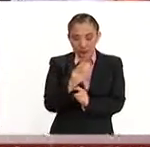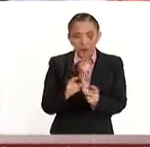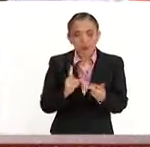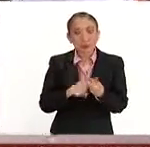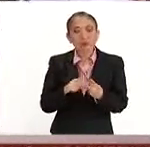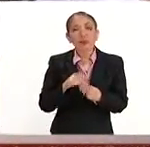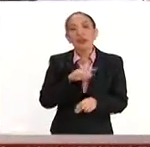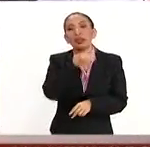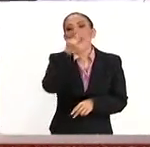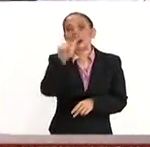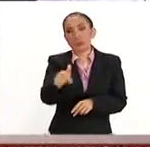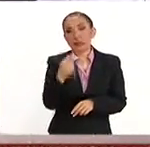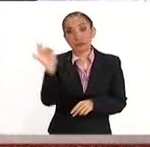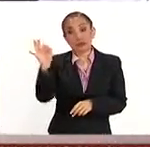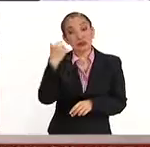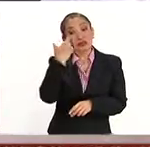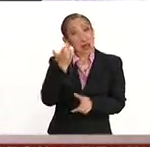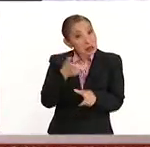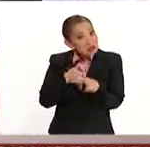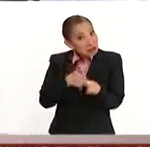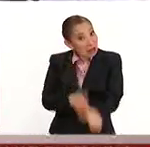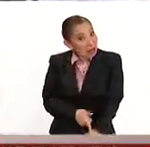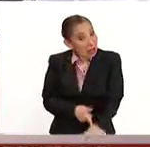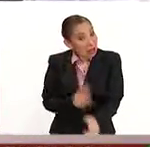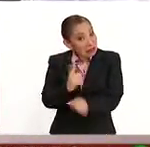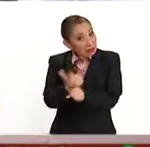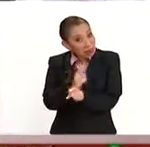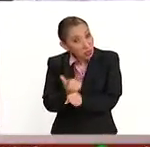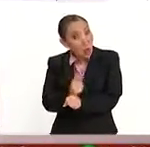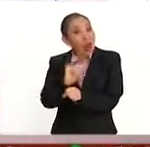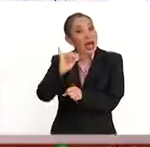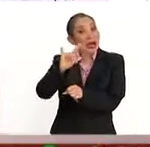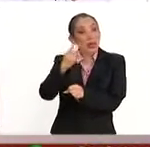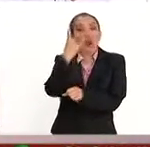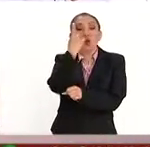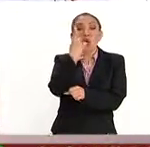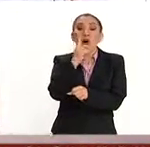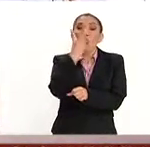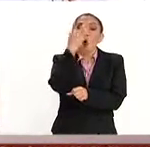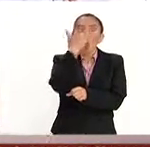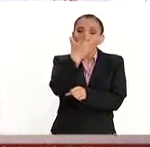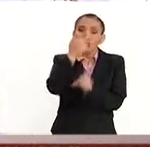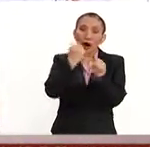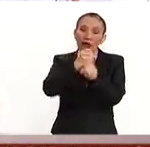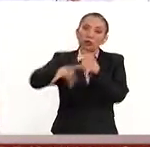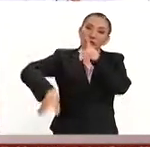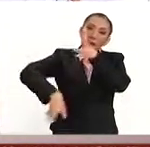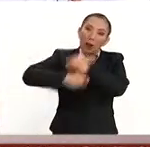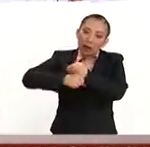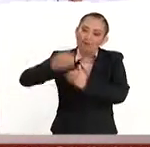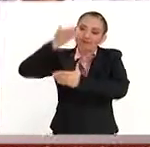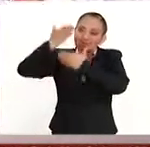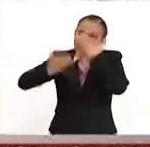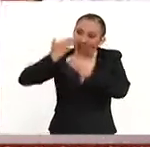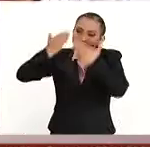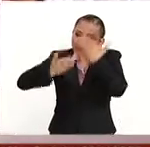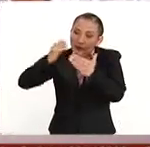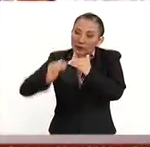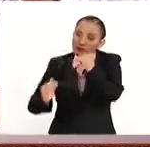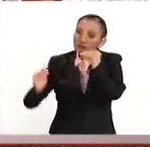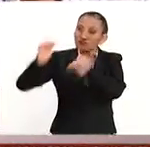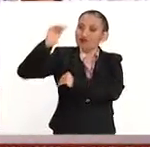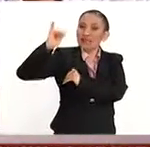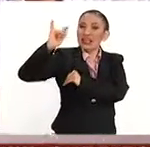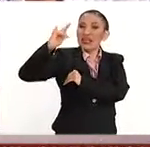Posteriormente, si él decide continuar la ingeniería o licenciatura, cursa 1.8 años más y obtiene ya el nivel de